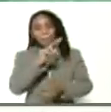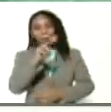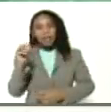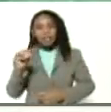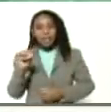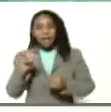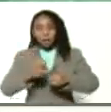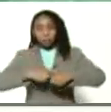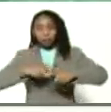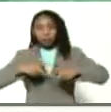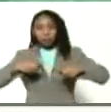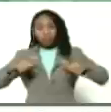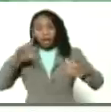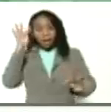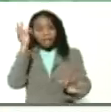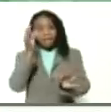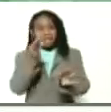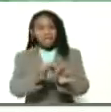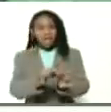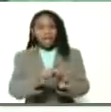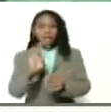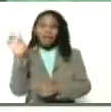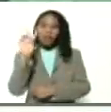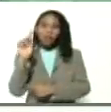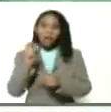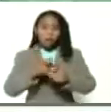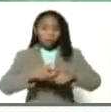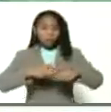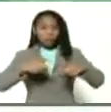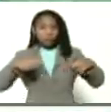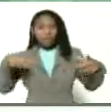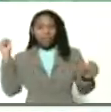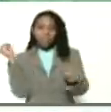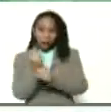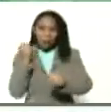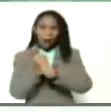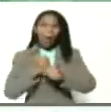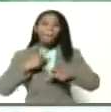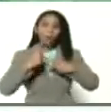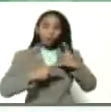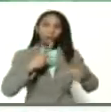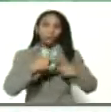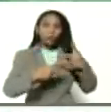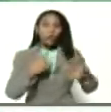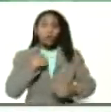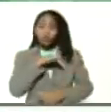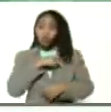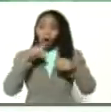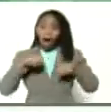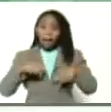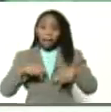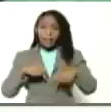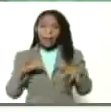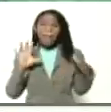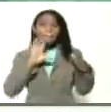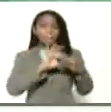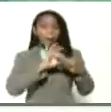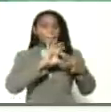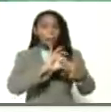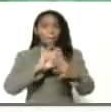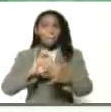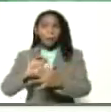se incrementó la fe en Venezuela, se incrementó el trabajo productivo. Y nosotros aquí, mira, articulando,